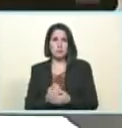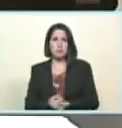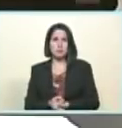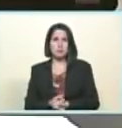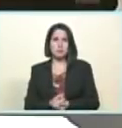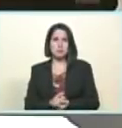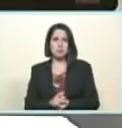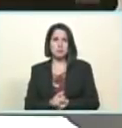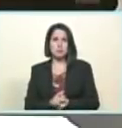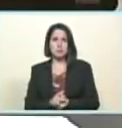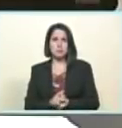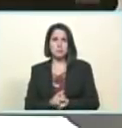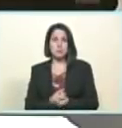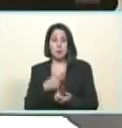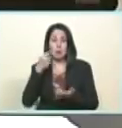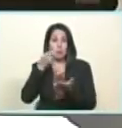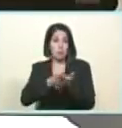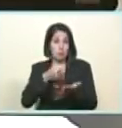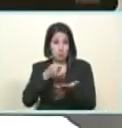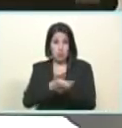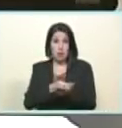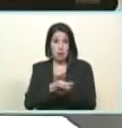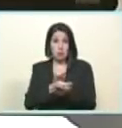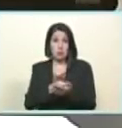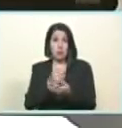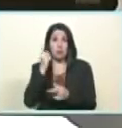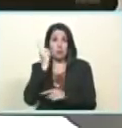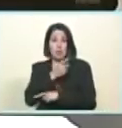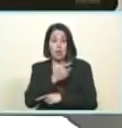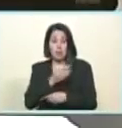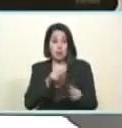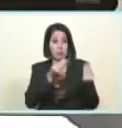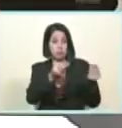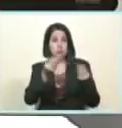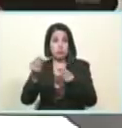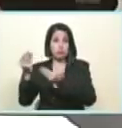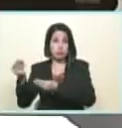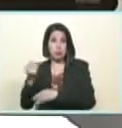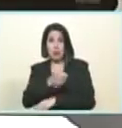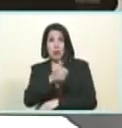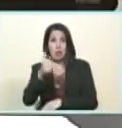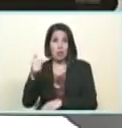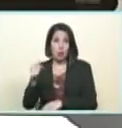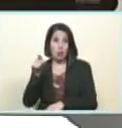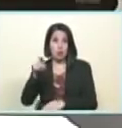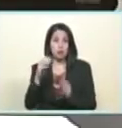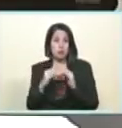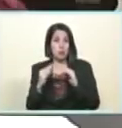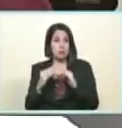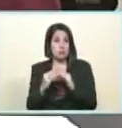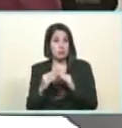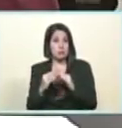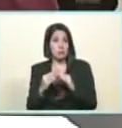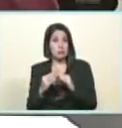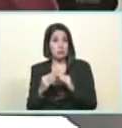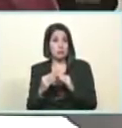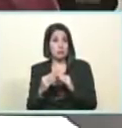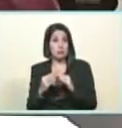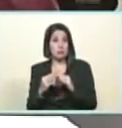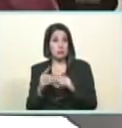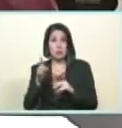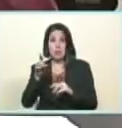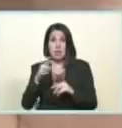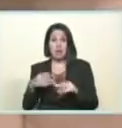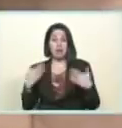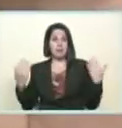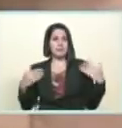la inversión porque es una inversión llega donde tiene que llegar allí a su hogar compatriota esto me da una